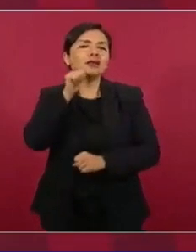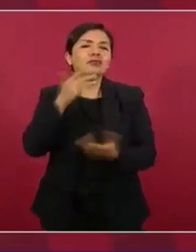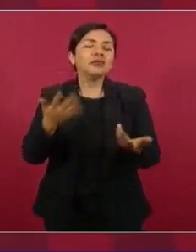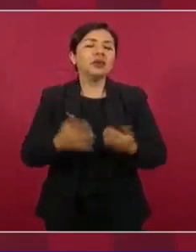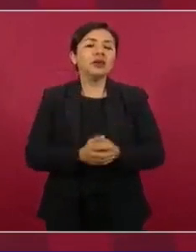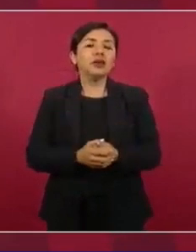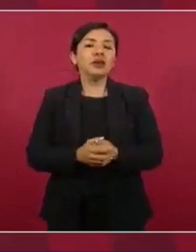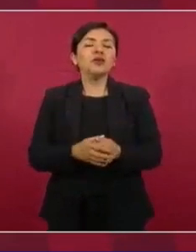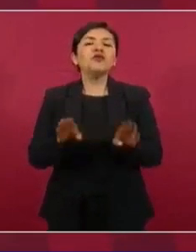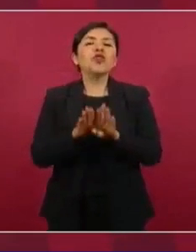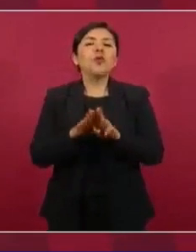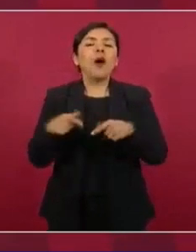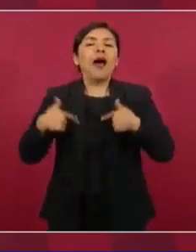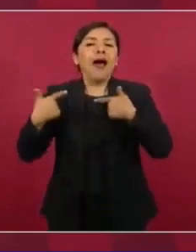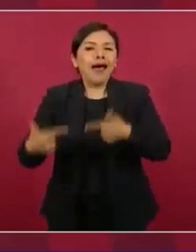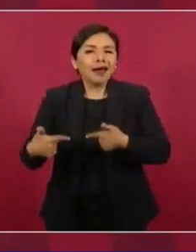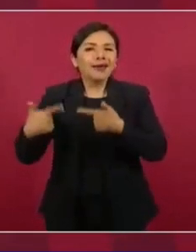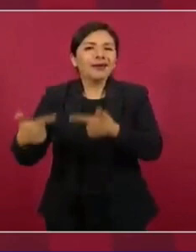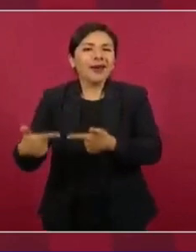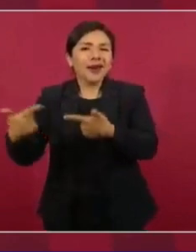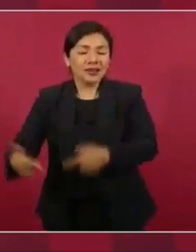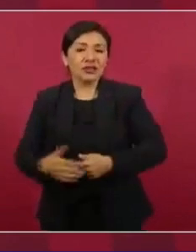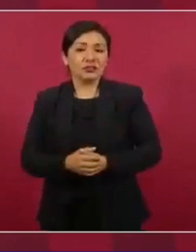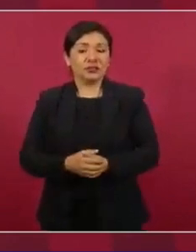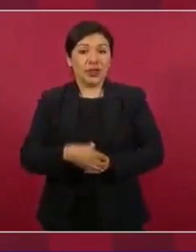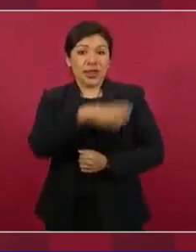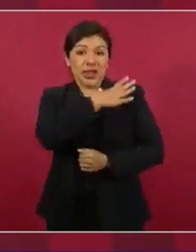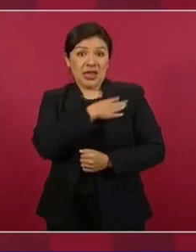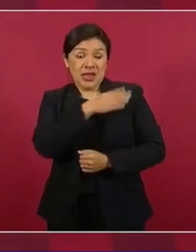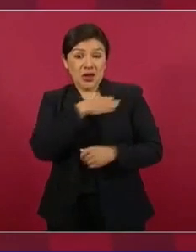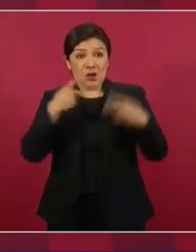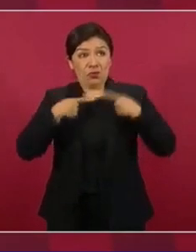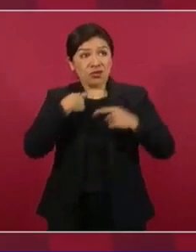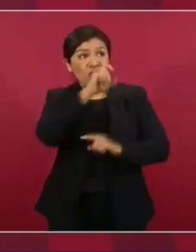por generaciones los hijos de los famosos.